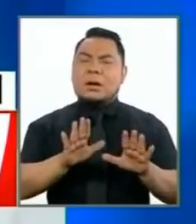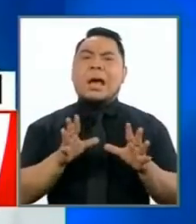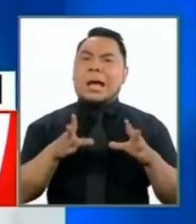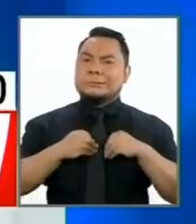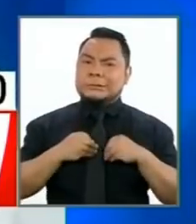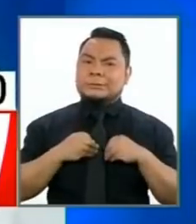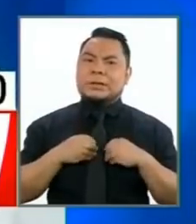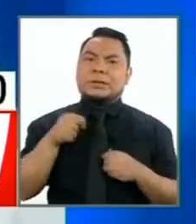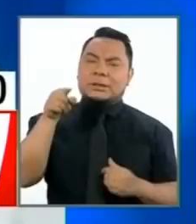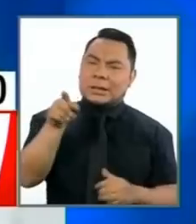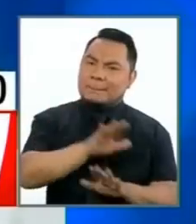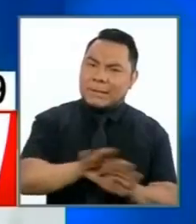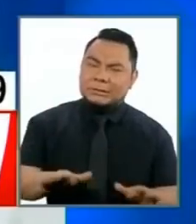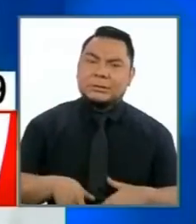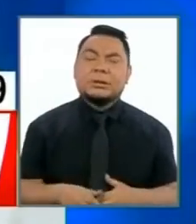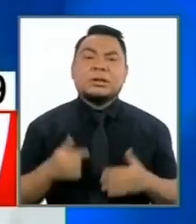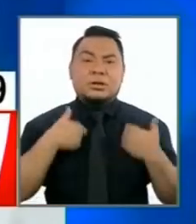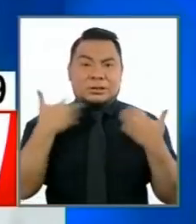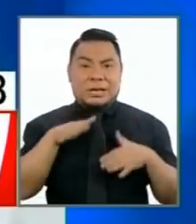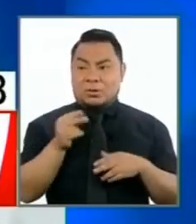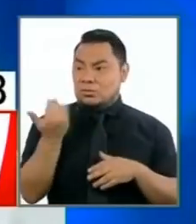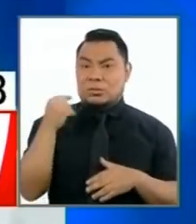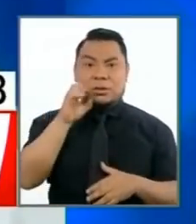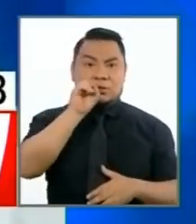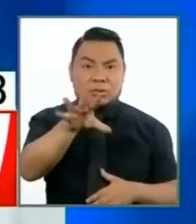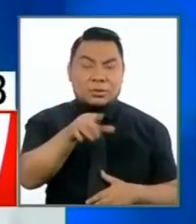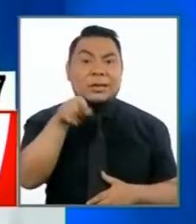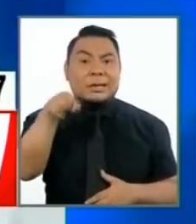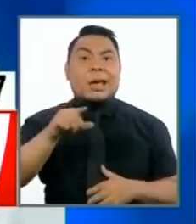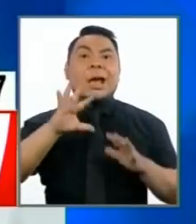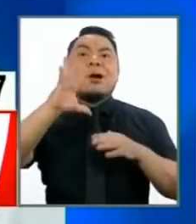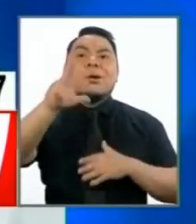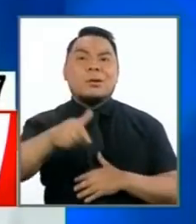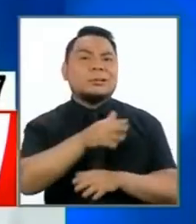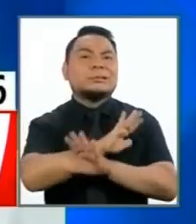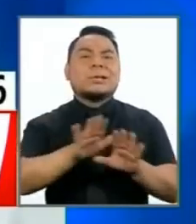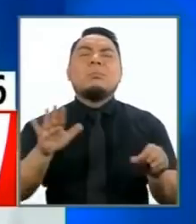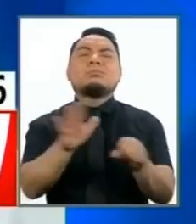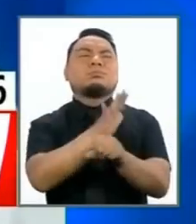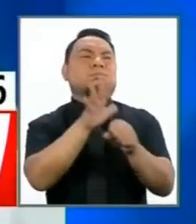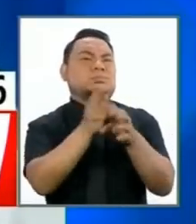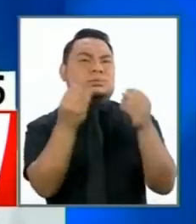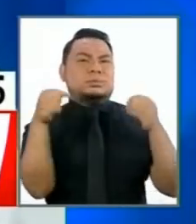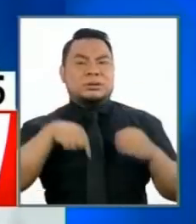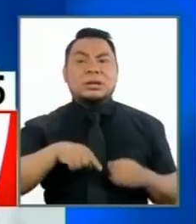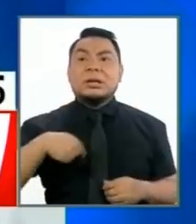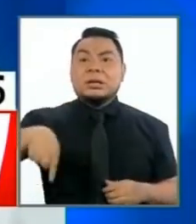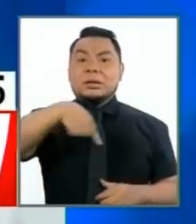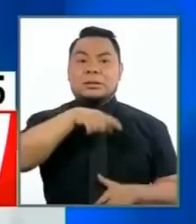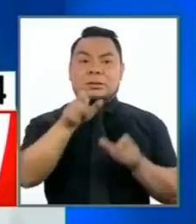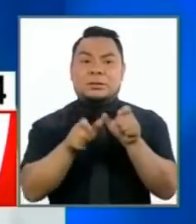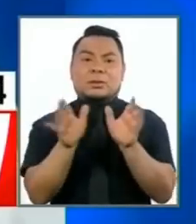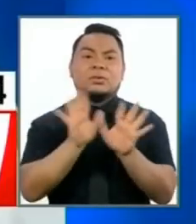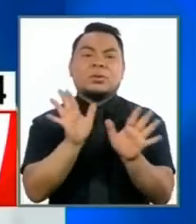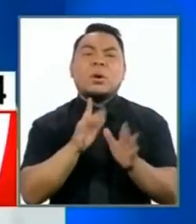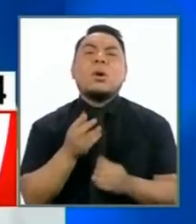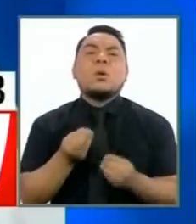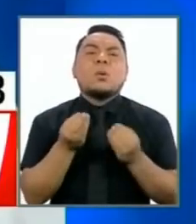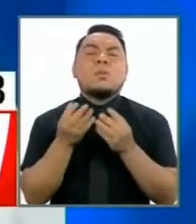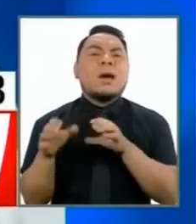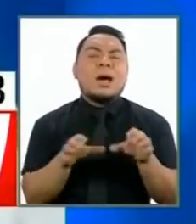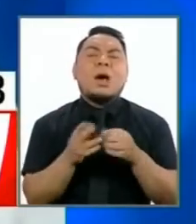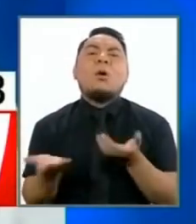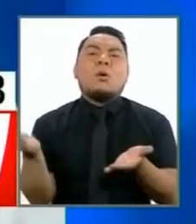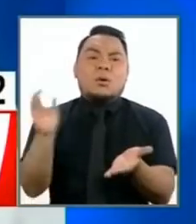más. Ya he dicho hace un rato que la delincuencia ya nos rebasó, y ninguno de nosotros estamos seguros de